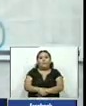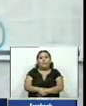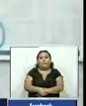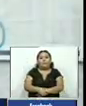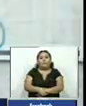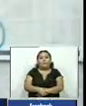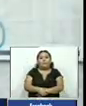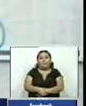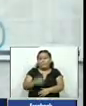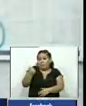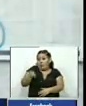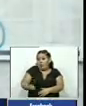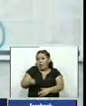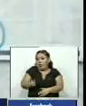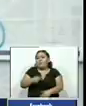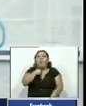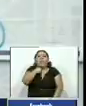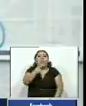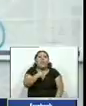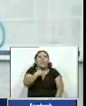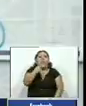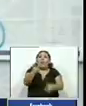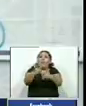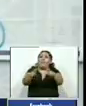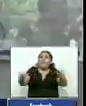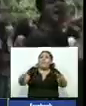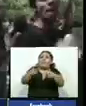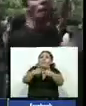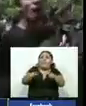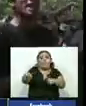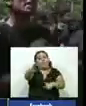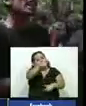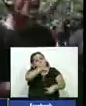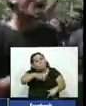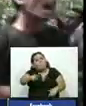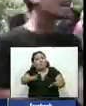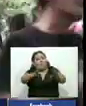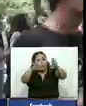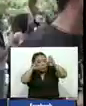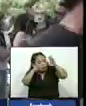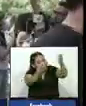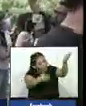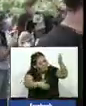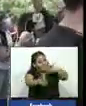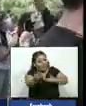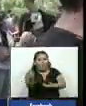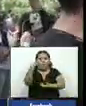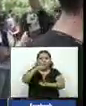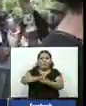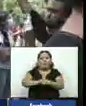Los estudiantes gritaban libertad y guardias escuchen y únanse a la lucha